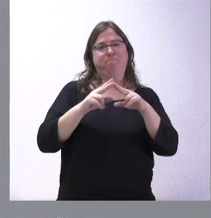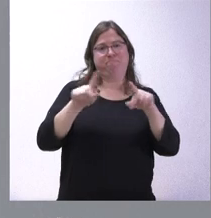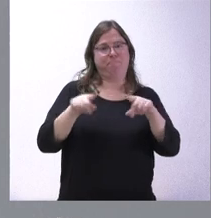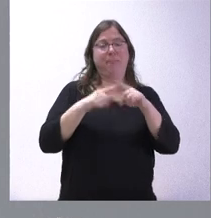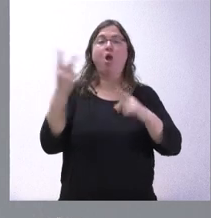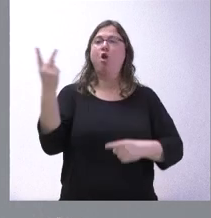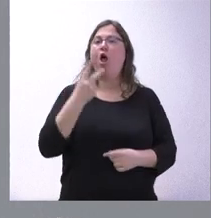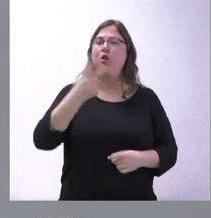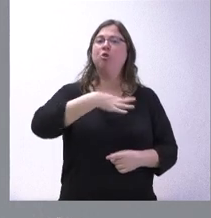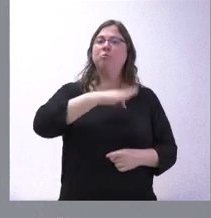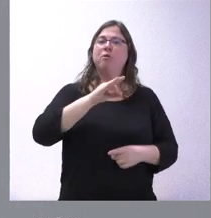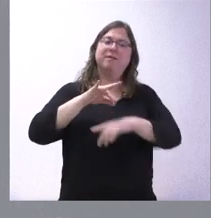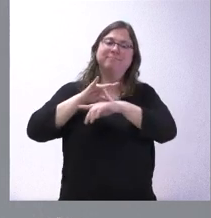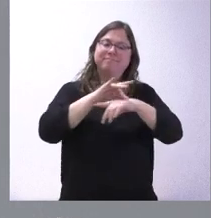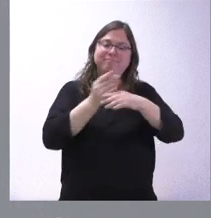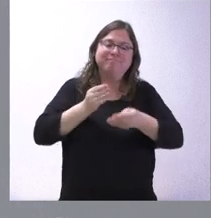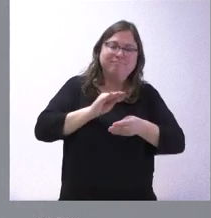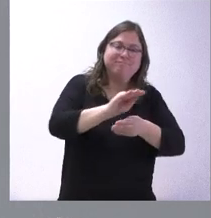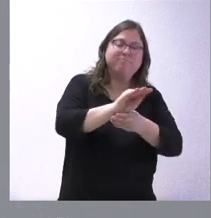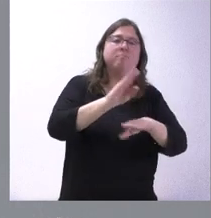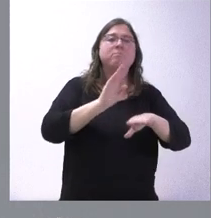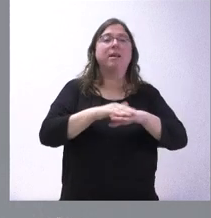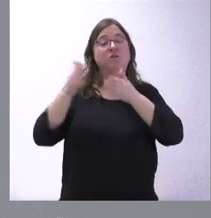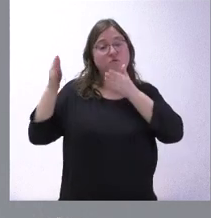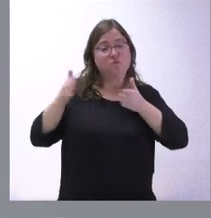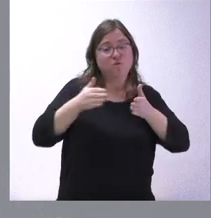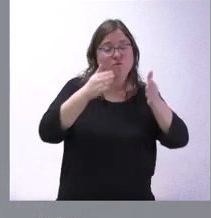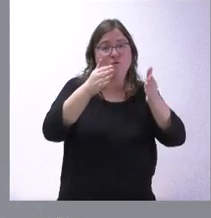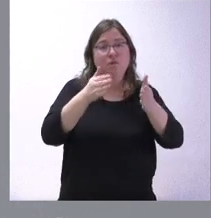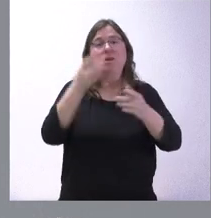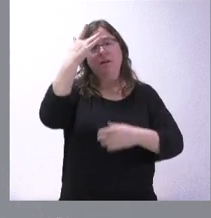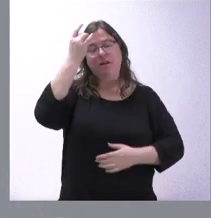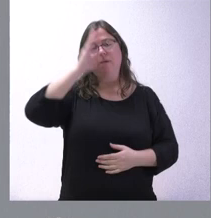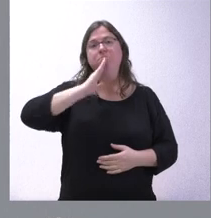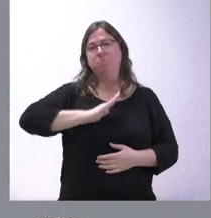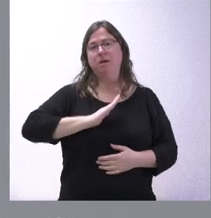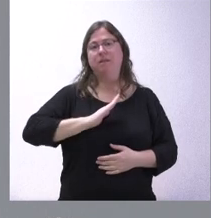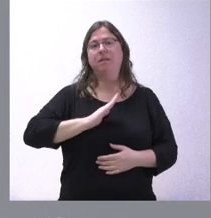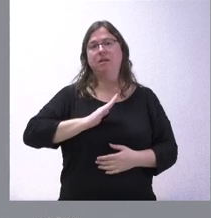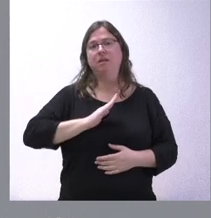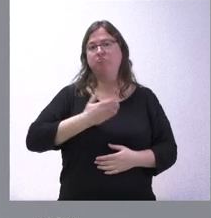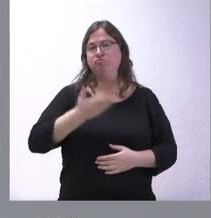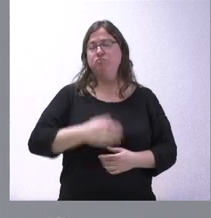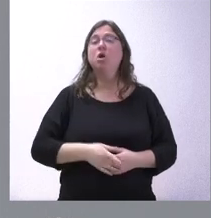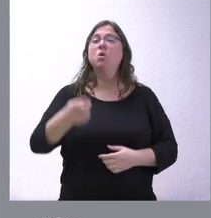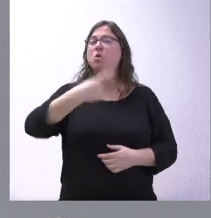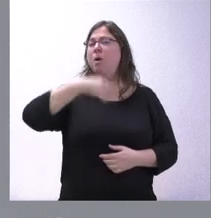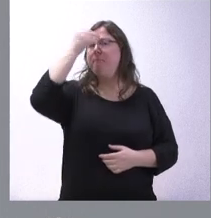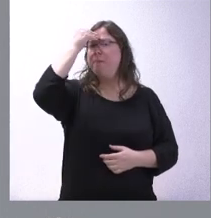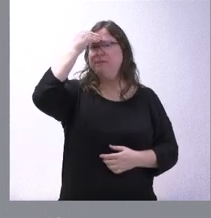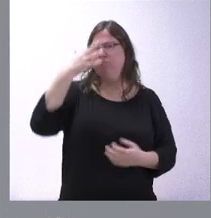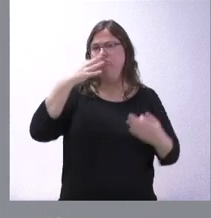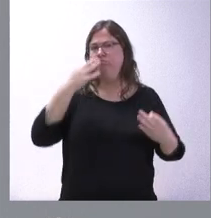de orientar el destino de los mismos y nos parece que concentrarlos en estas iniciativas nos parece a nosotros muy relevantes. Nosotros creemos claramente